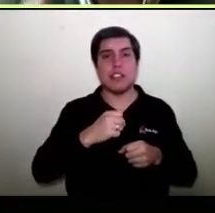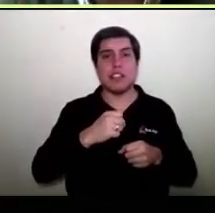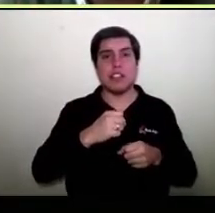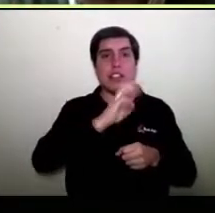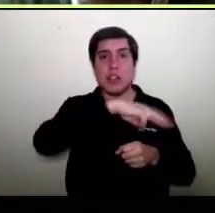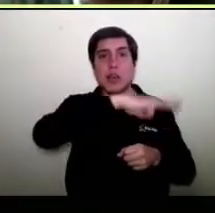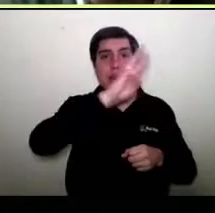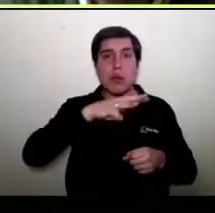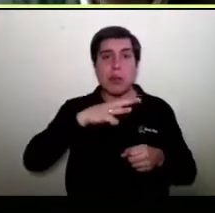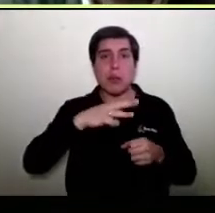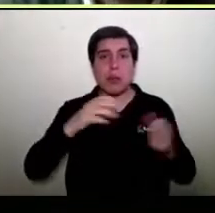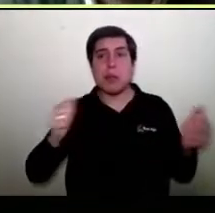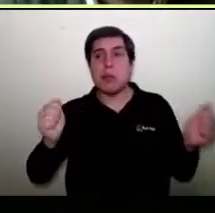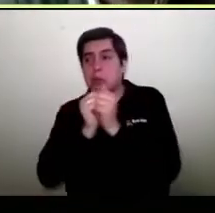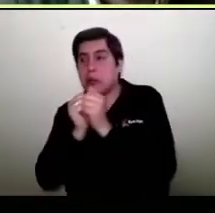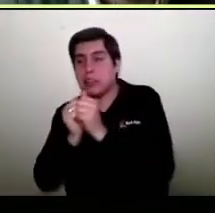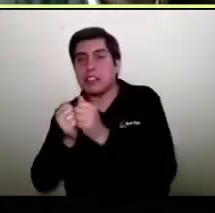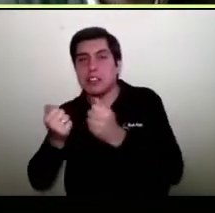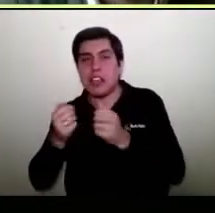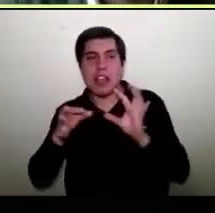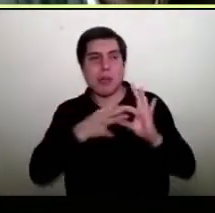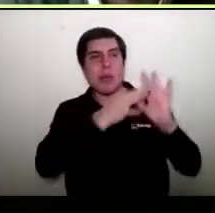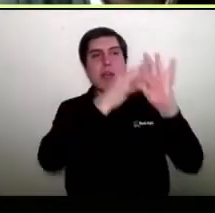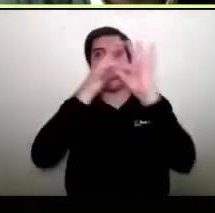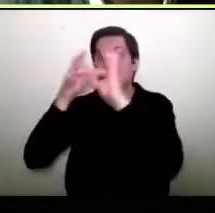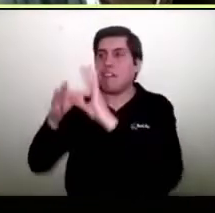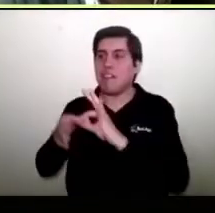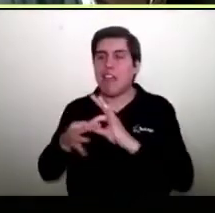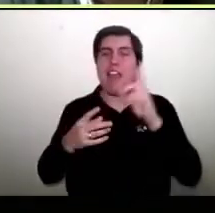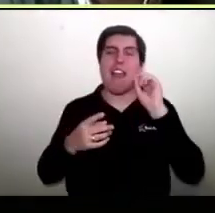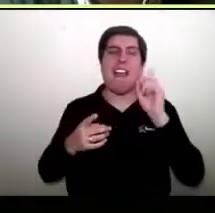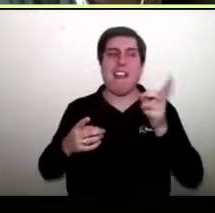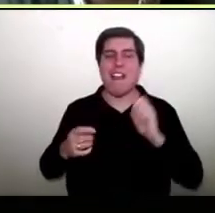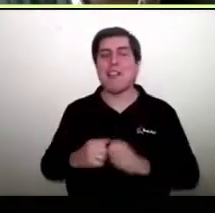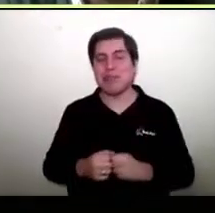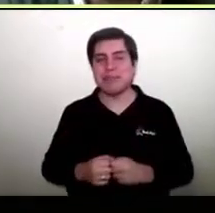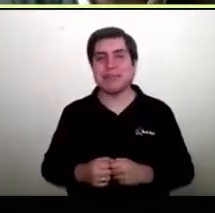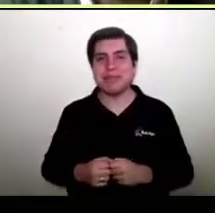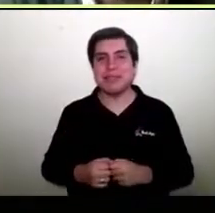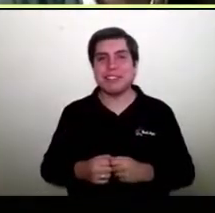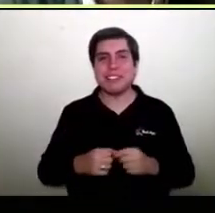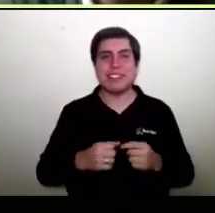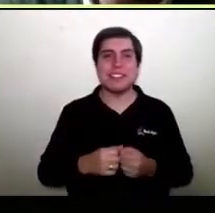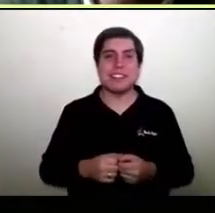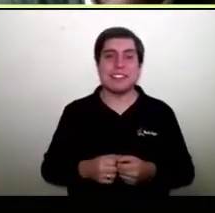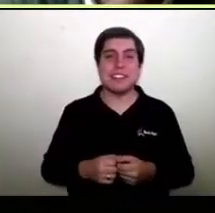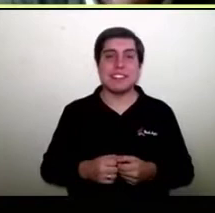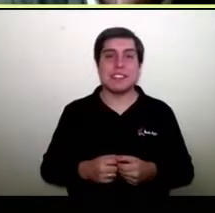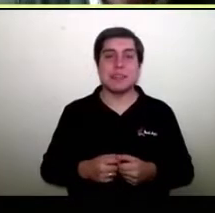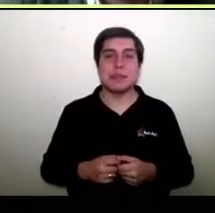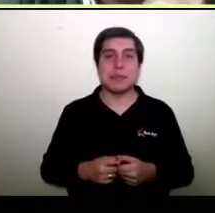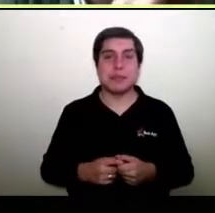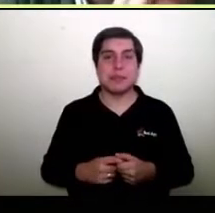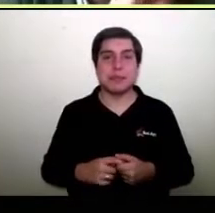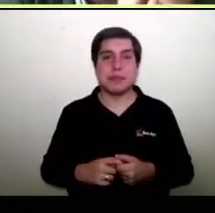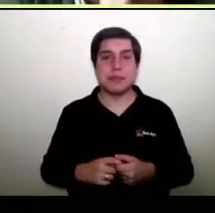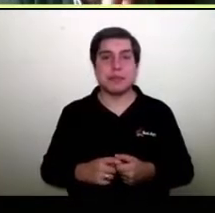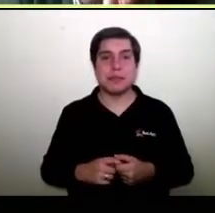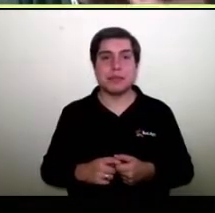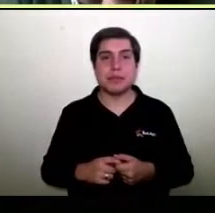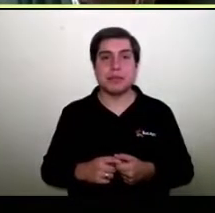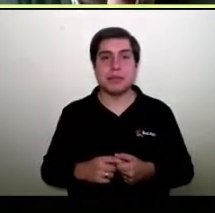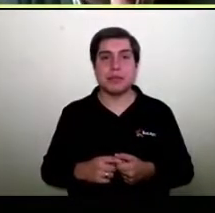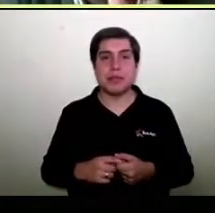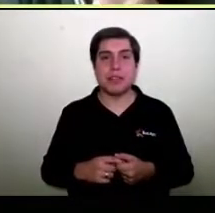con co-working, por lo menos ya tenemos algunas frases que nos van haciendo sentido en lo que queremos expresar hoy día y en lo que queremos comentar. Bueno, decía